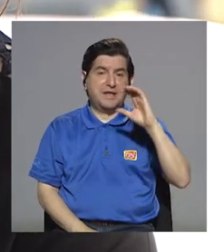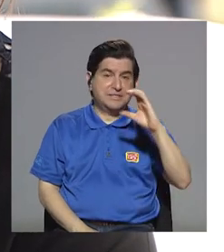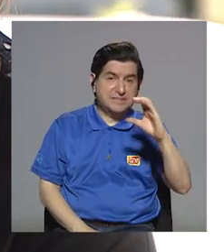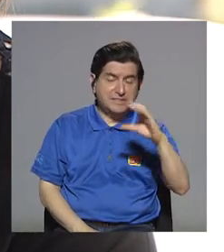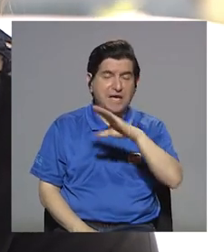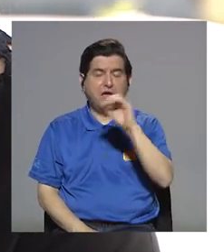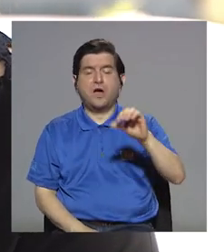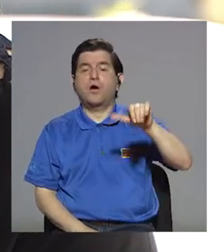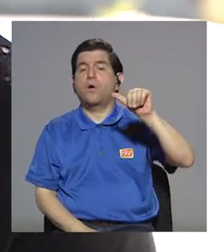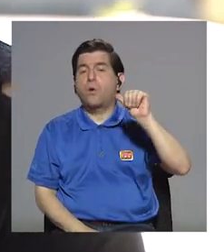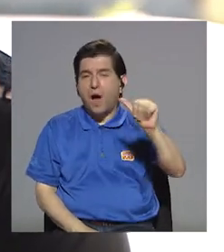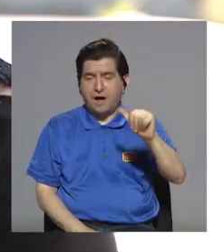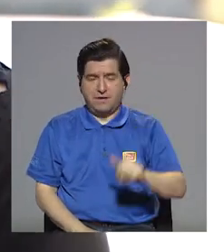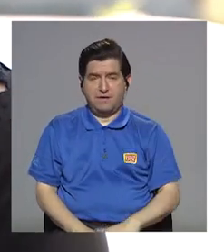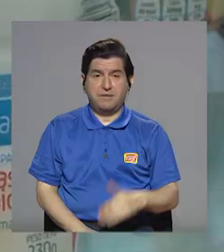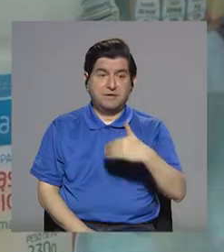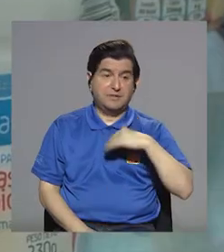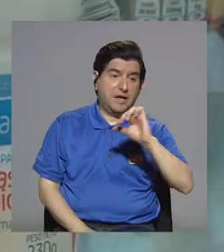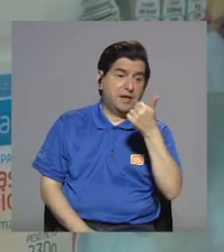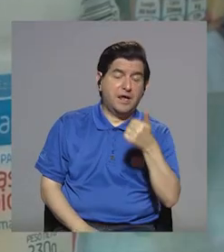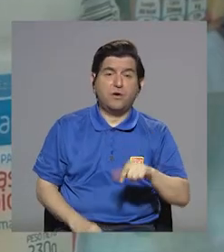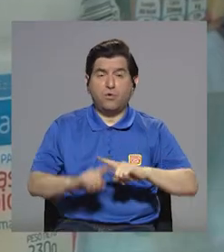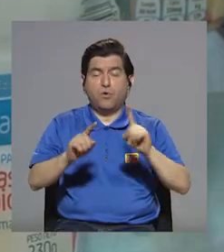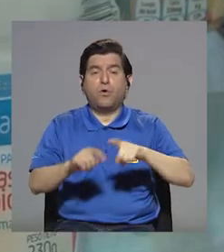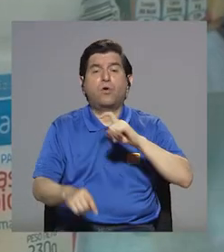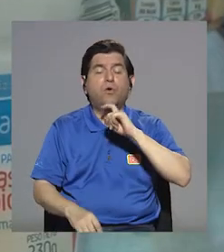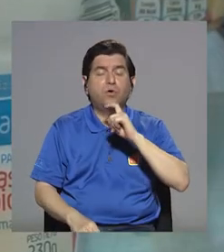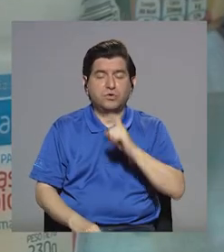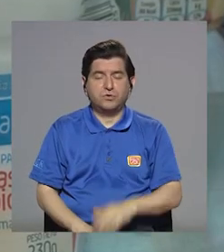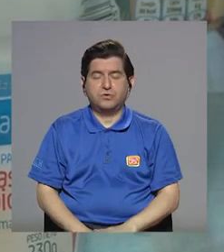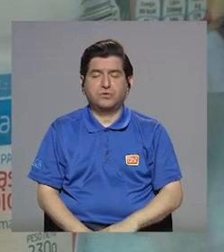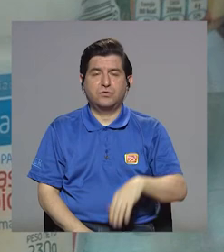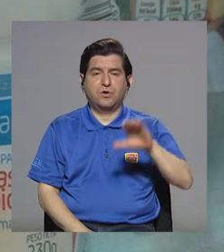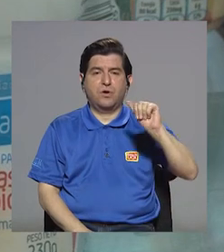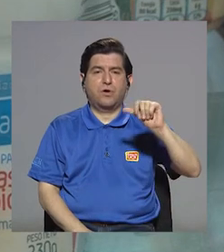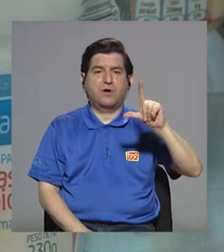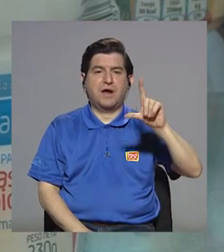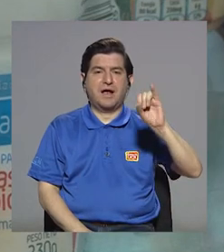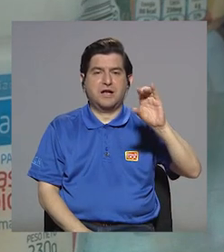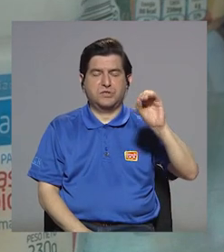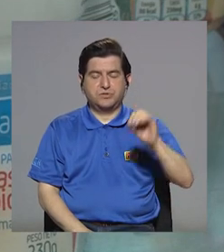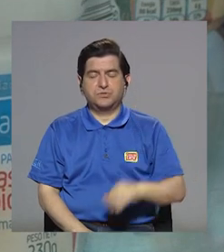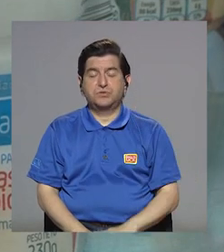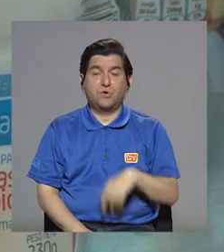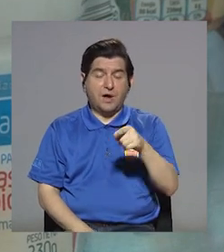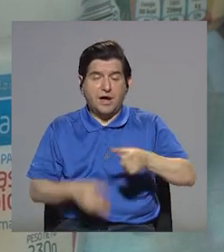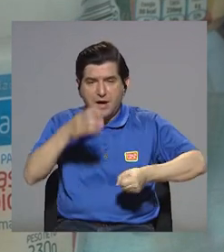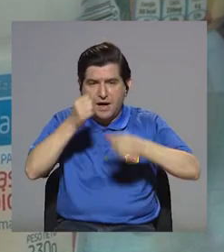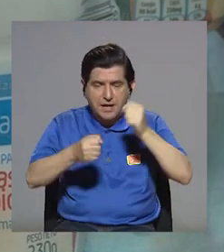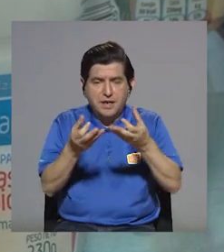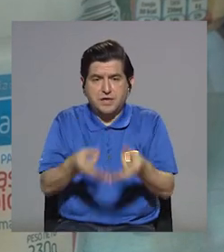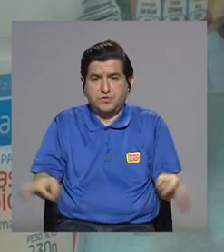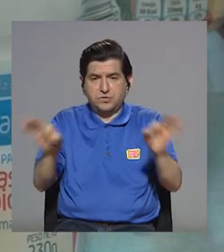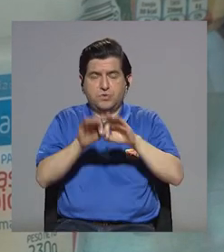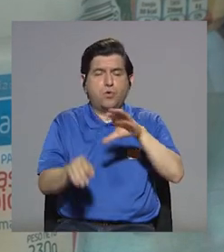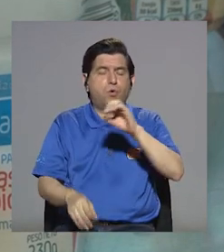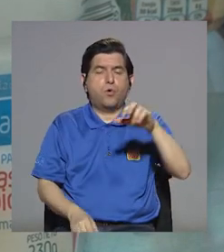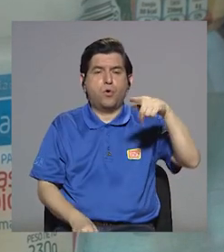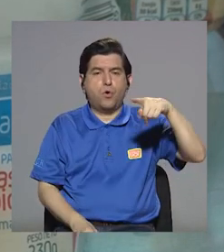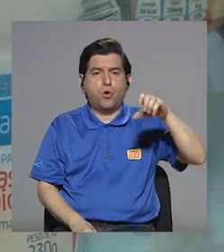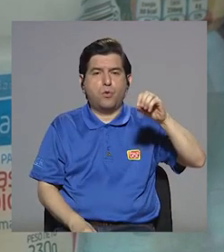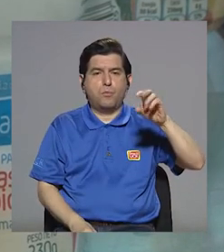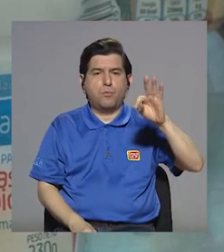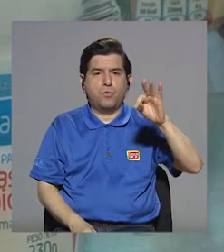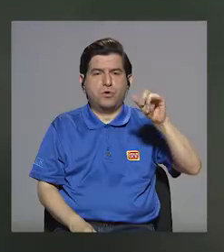vitamina A, si tiene algunos otros minerales, por ejemplo, el calcio en los lácteos es muy importante, el potasio en algunos productos del banano